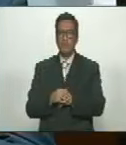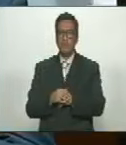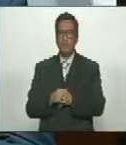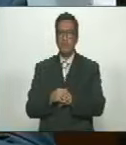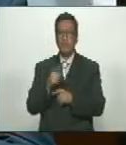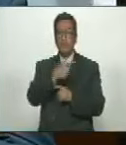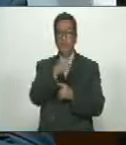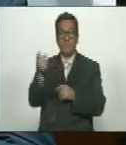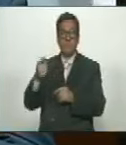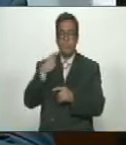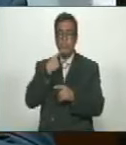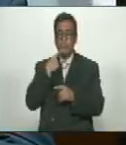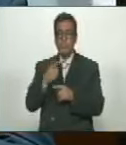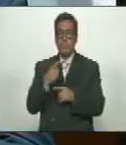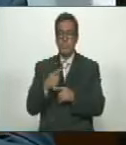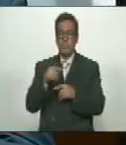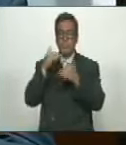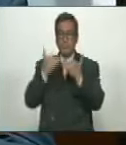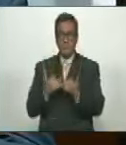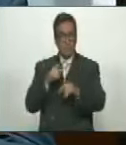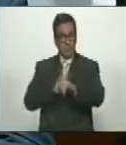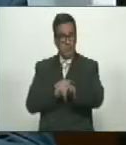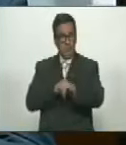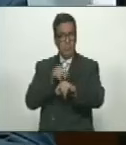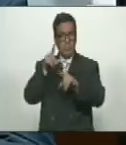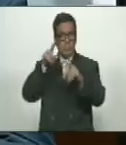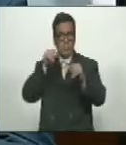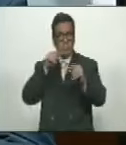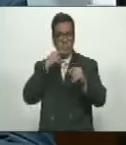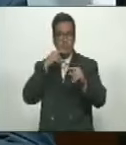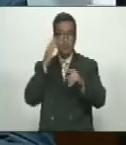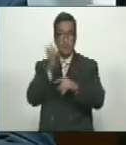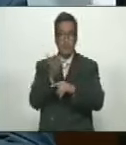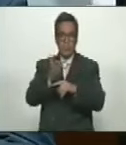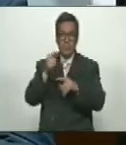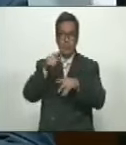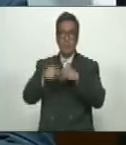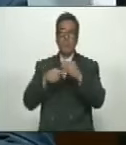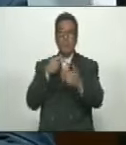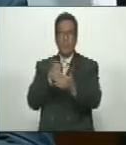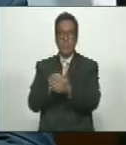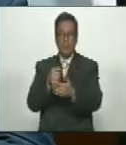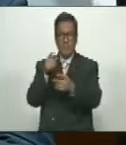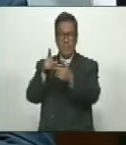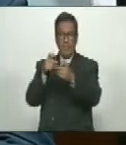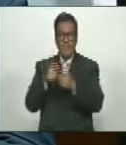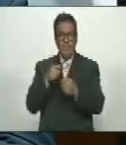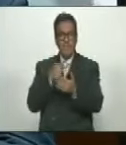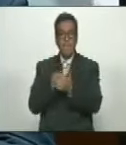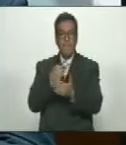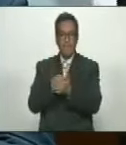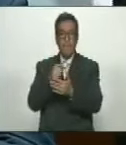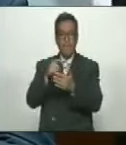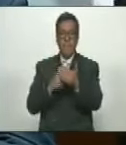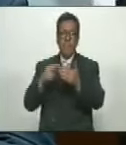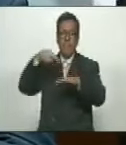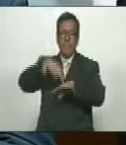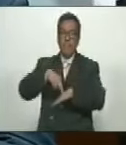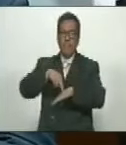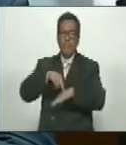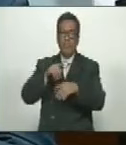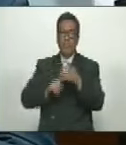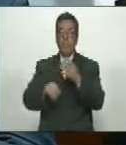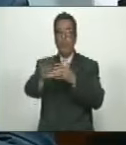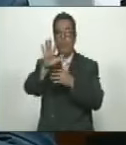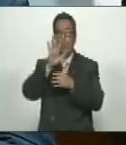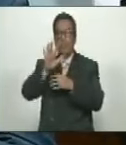si ustedes opinan como opinan ahora que las sanciones afectan el salario y que como ya se levantaron 5